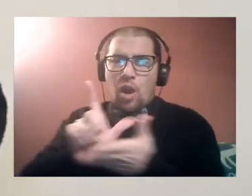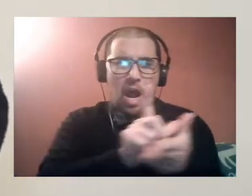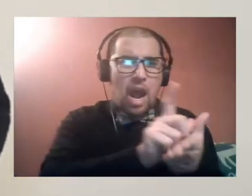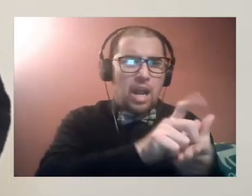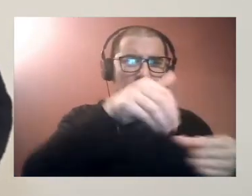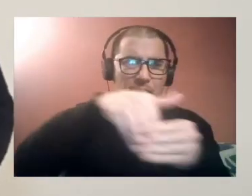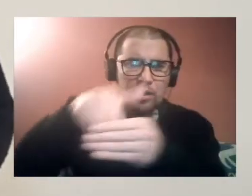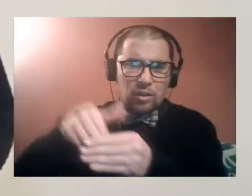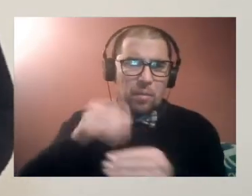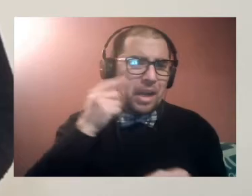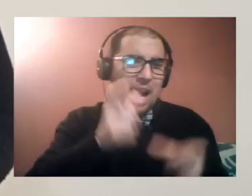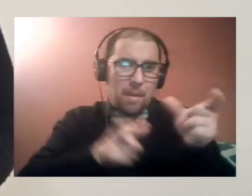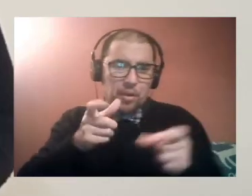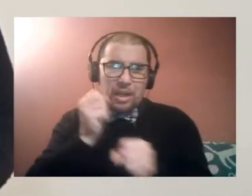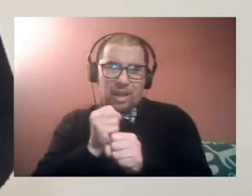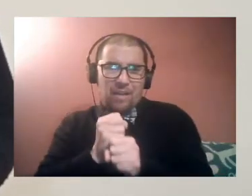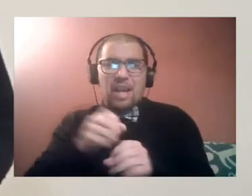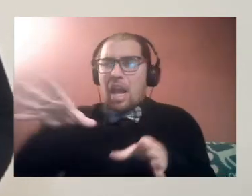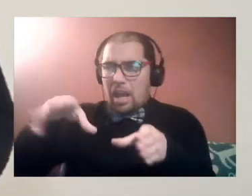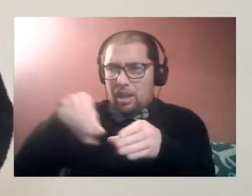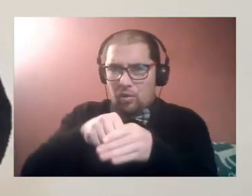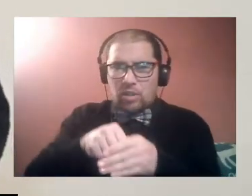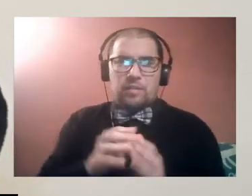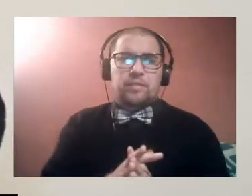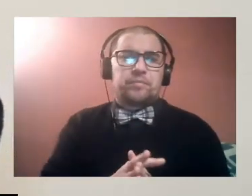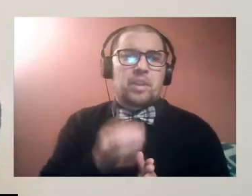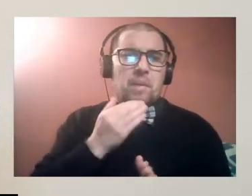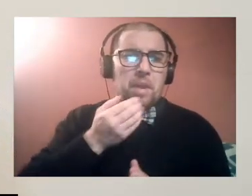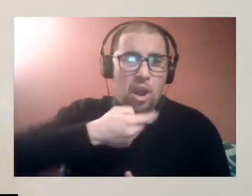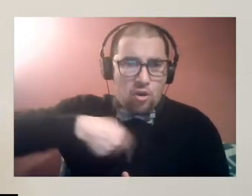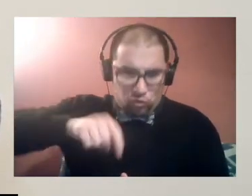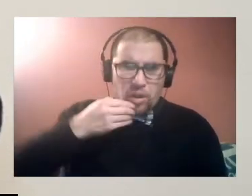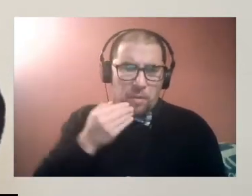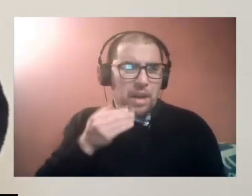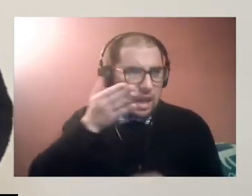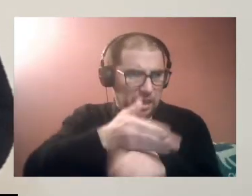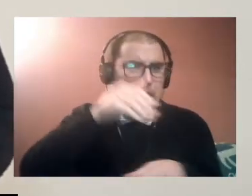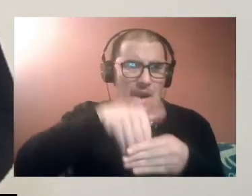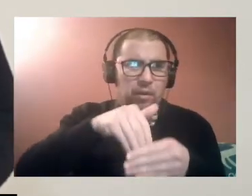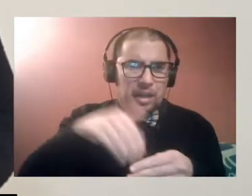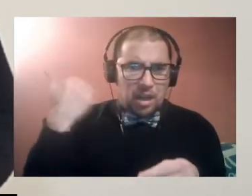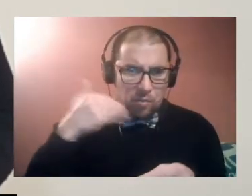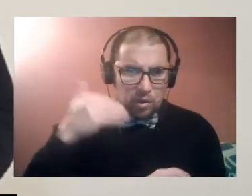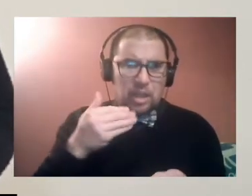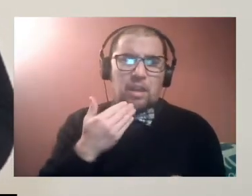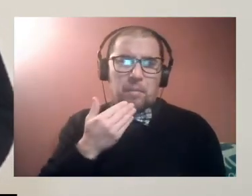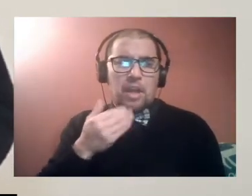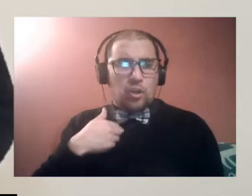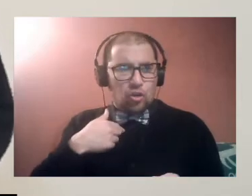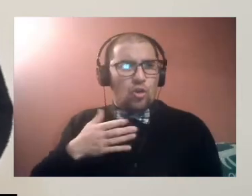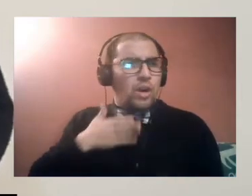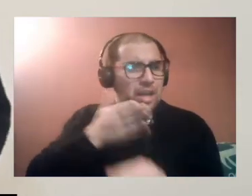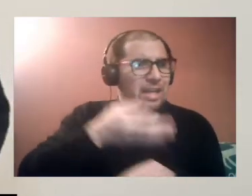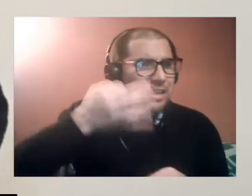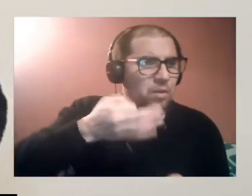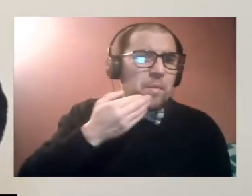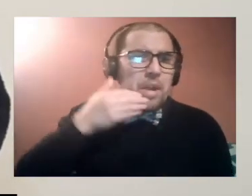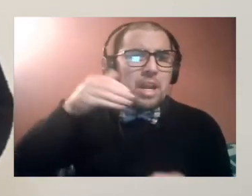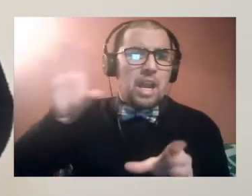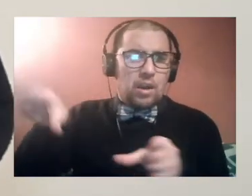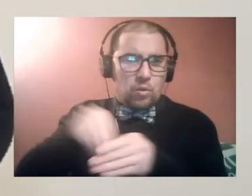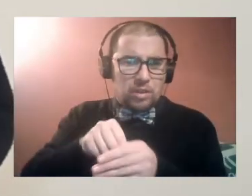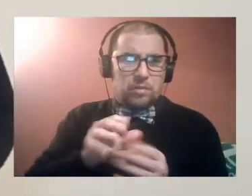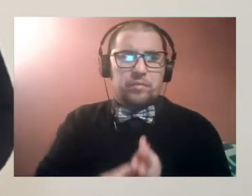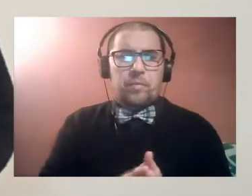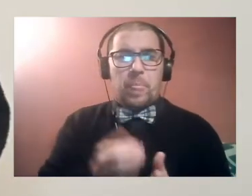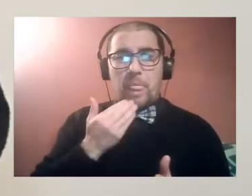para que el personal trabaje de una forma exclusiva. Nosotros también debemos ir a votar de forma segura, también inclusiva.